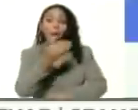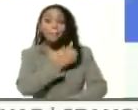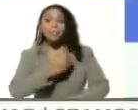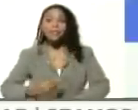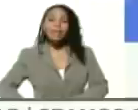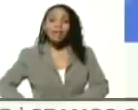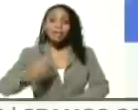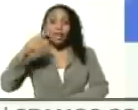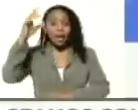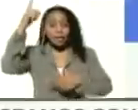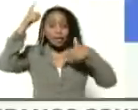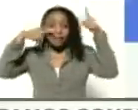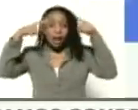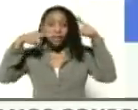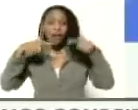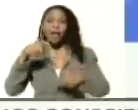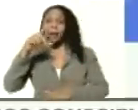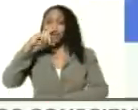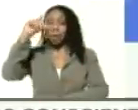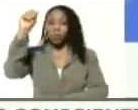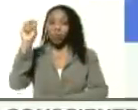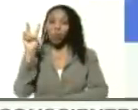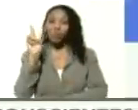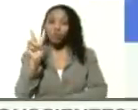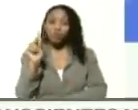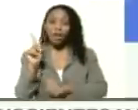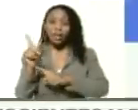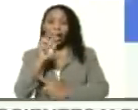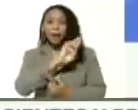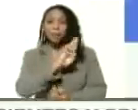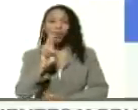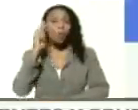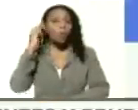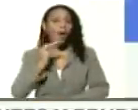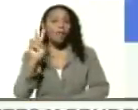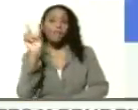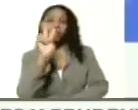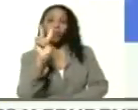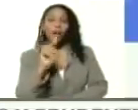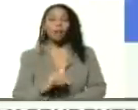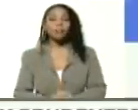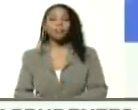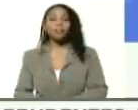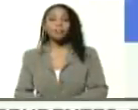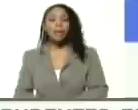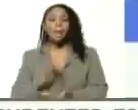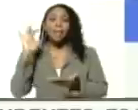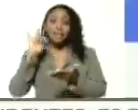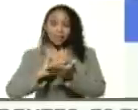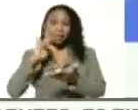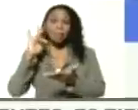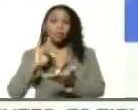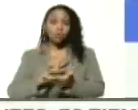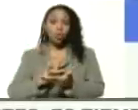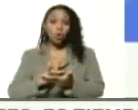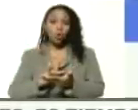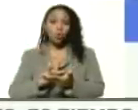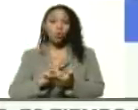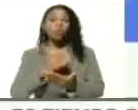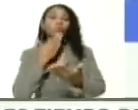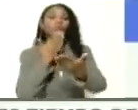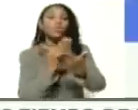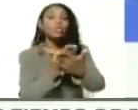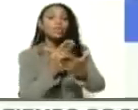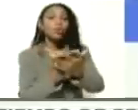Chávez y Nicolás Maduro la República Bolivariana de Venezuela participó por solicitud